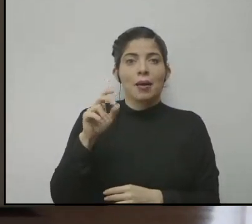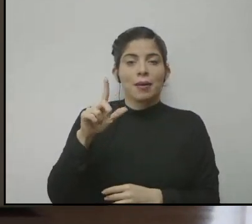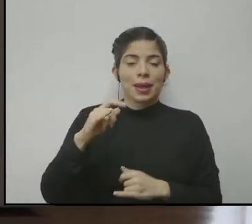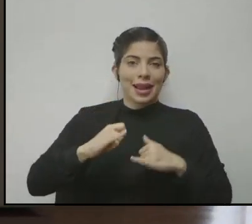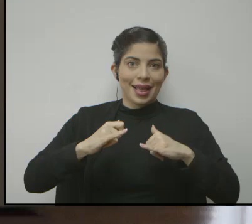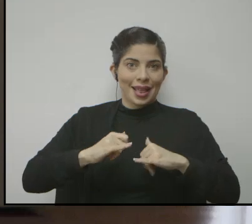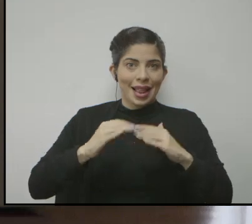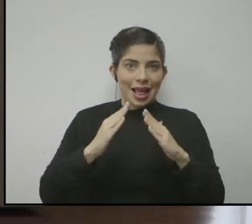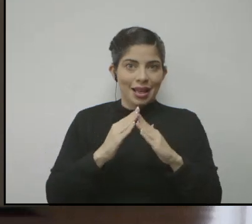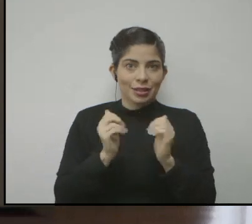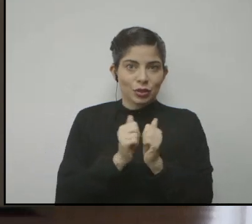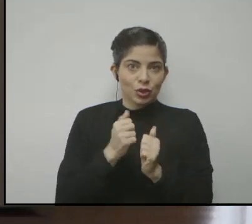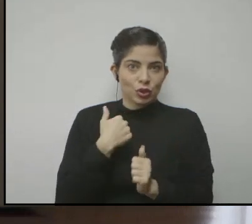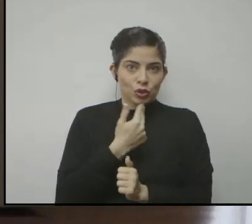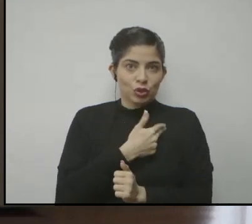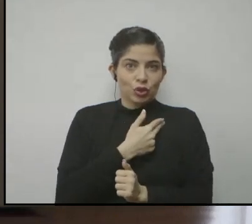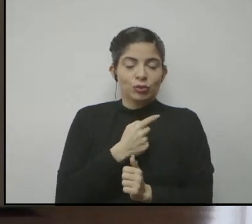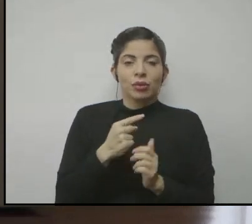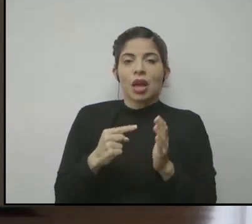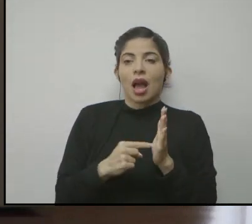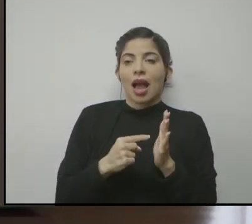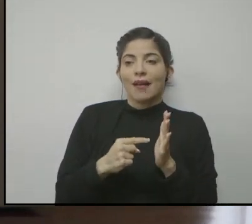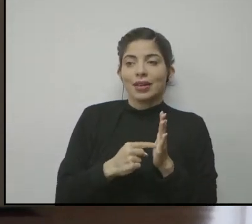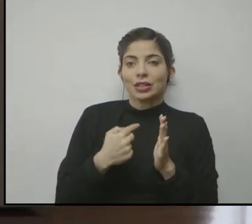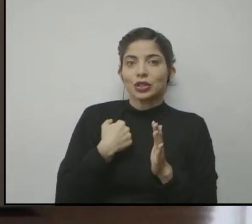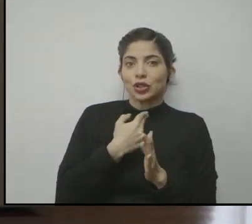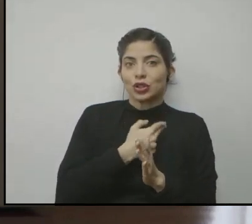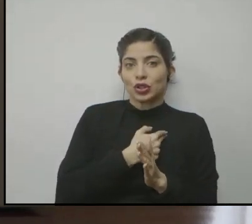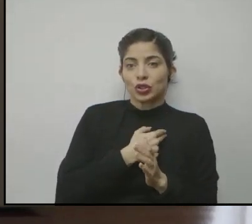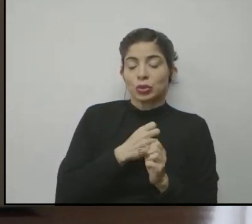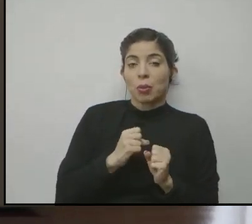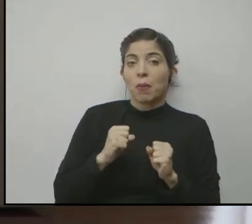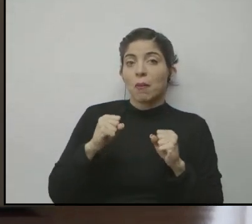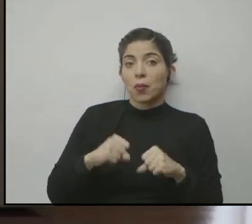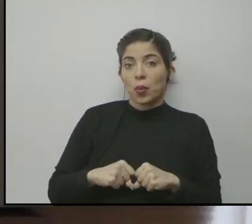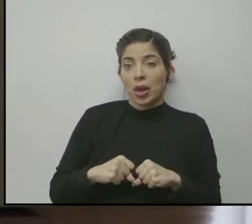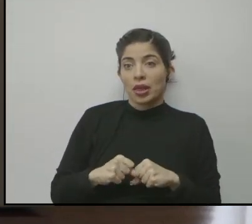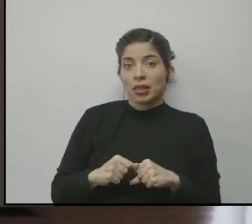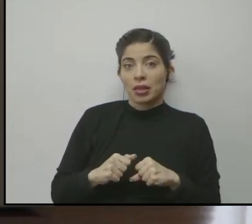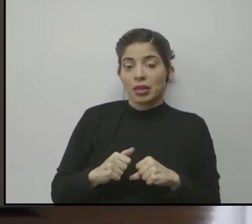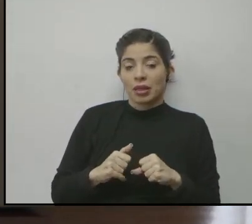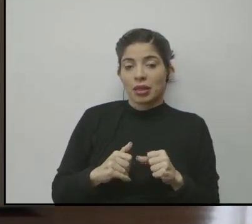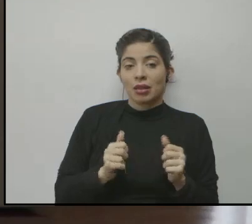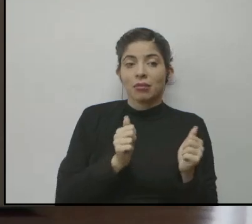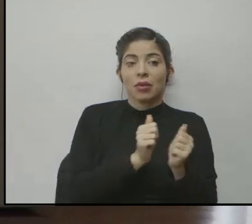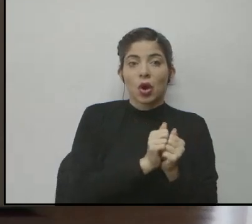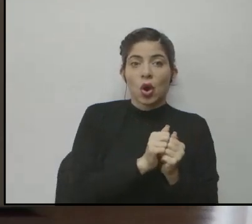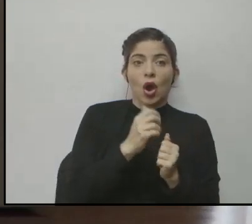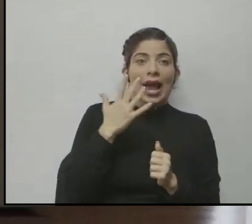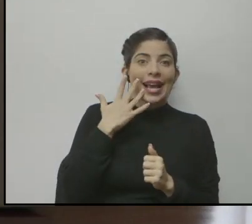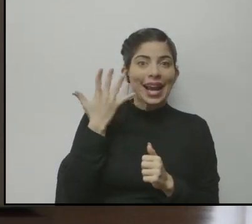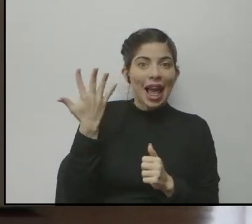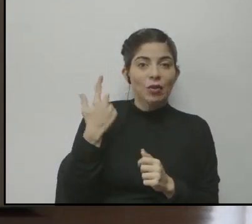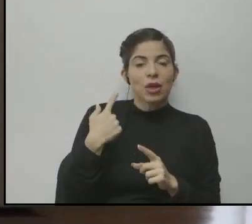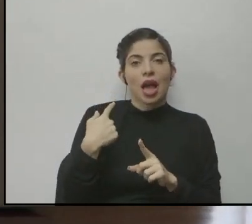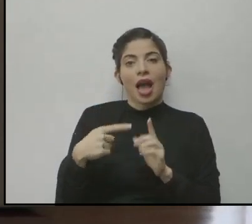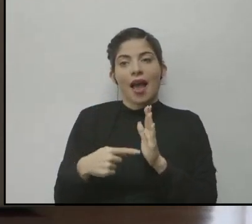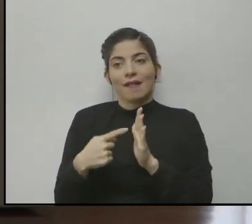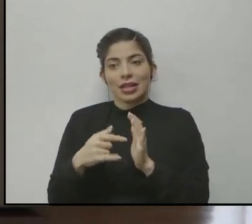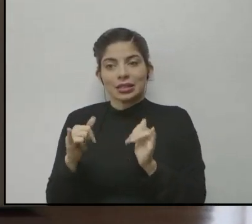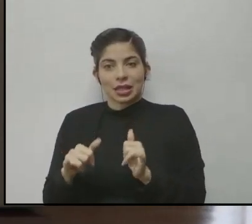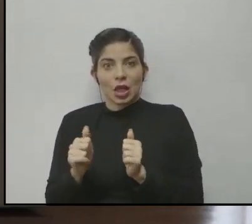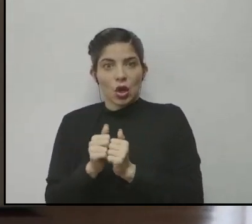casa con nosotros, hay veces que nosotros tenemos la posibilidad a veces de que está con Claudia, incluso a veces está conmigo,